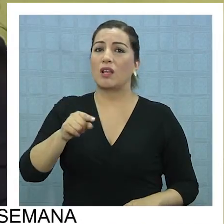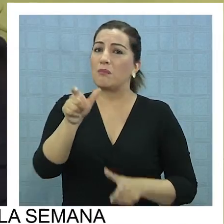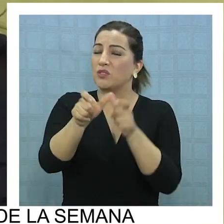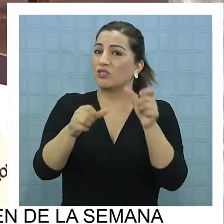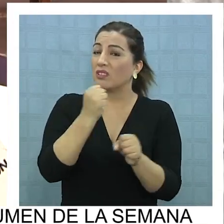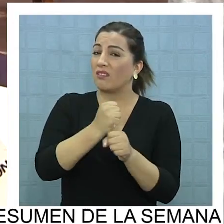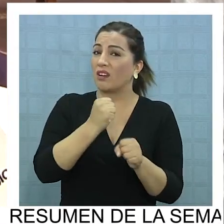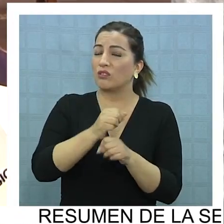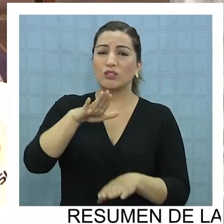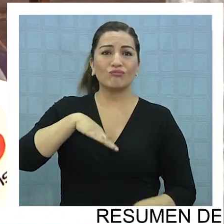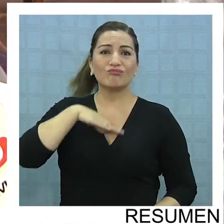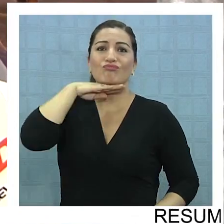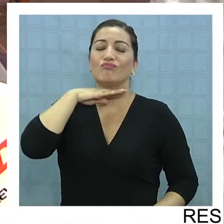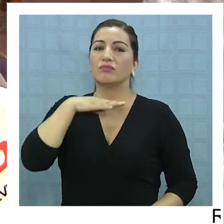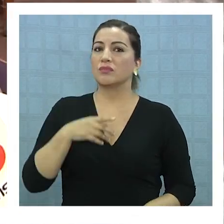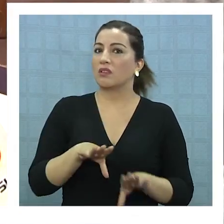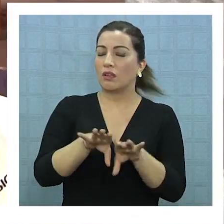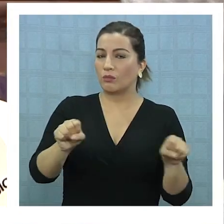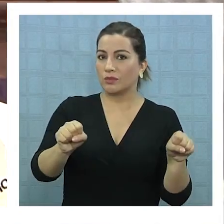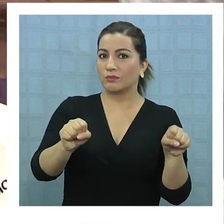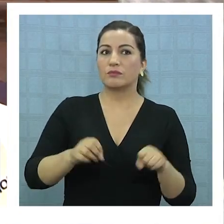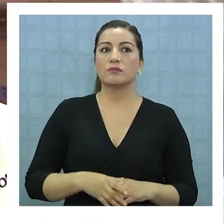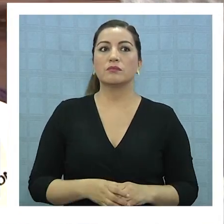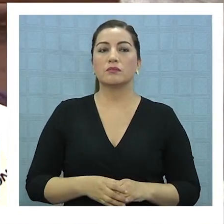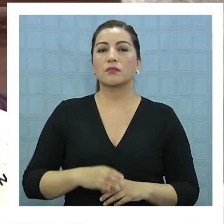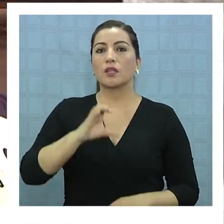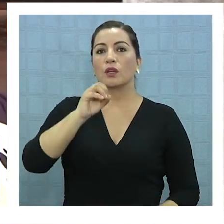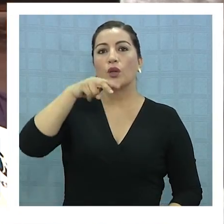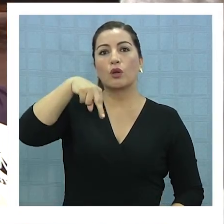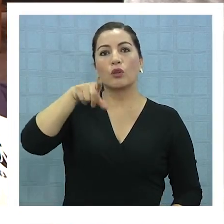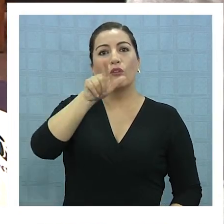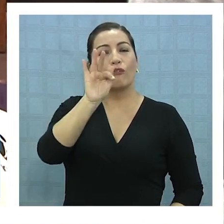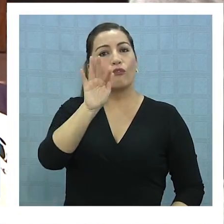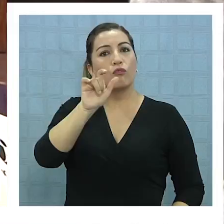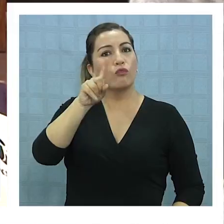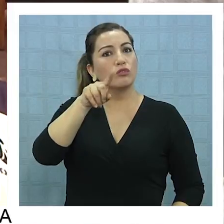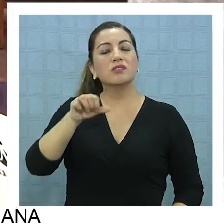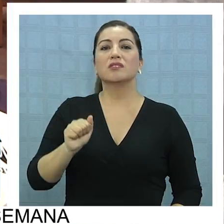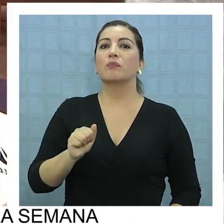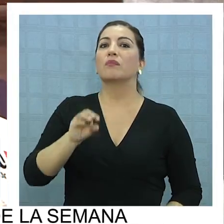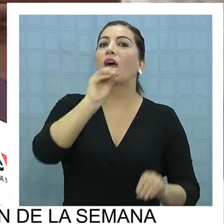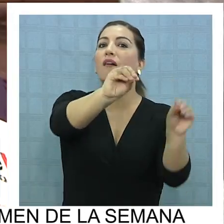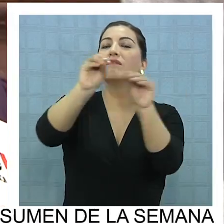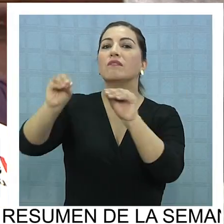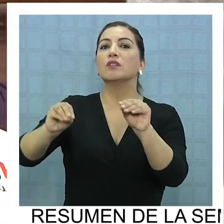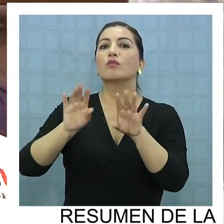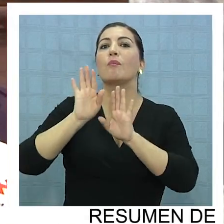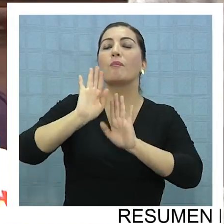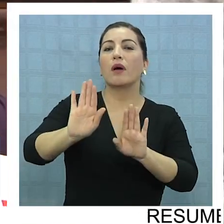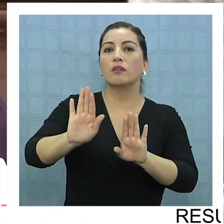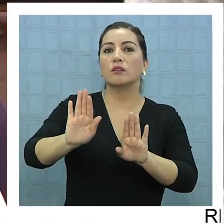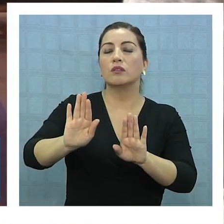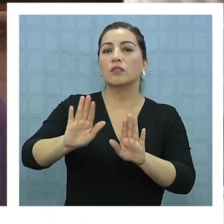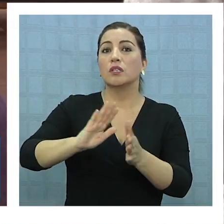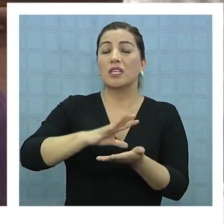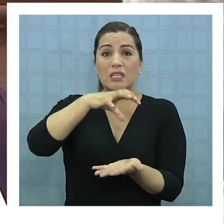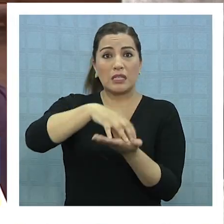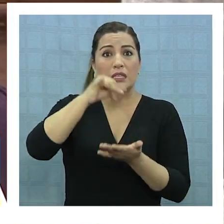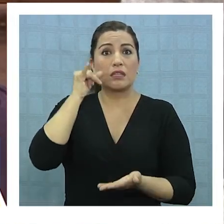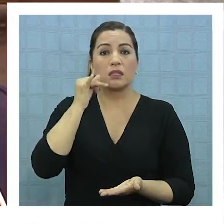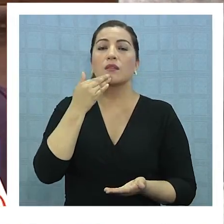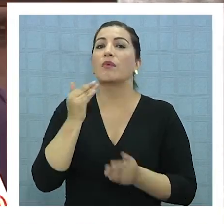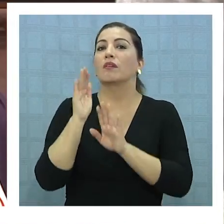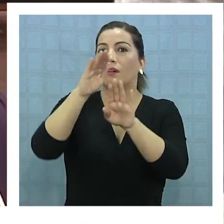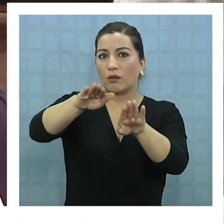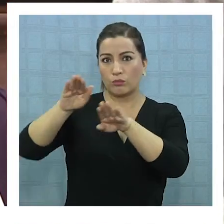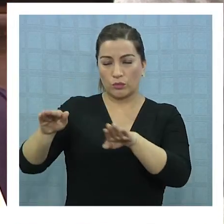Confusam Nacional está llamando a este paro y toda la región está apoyándolo. Digamos